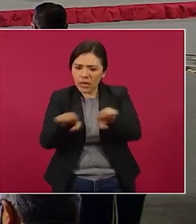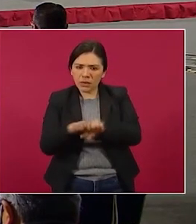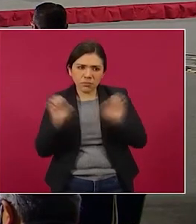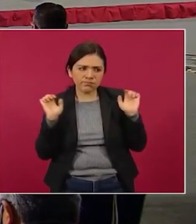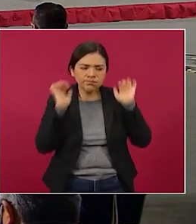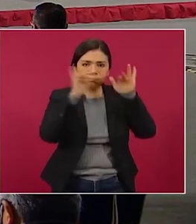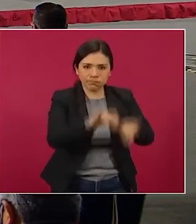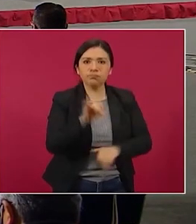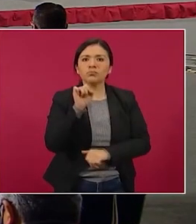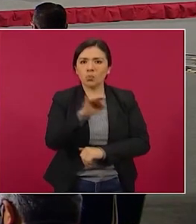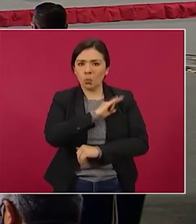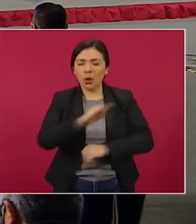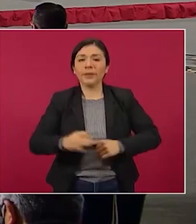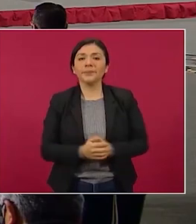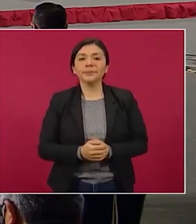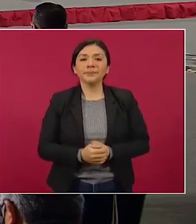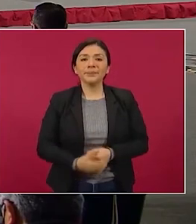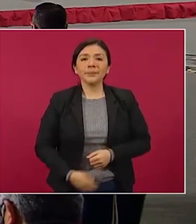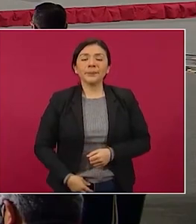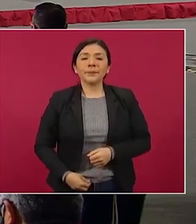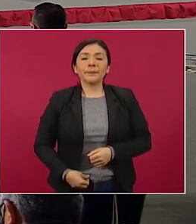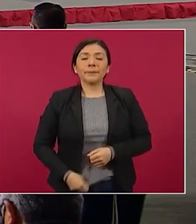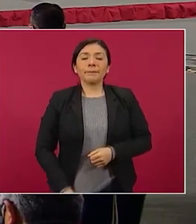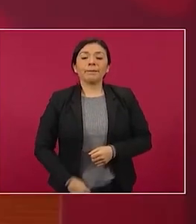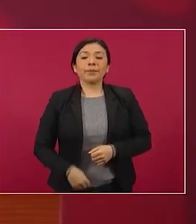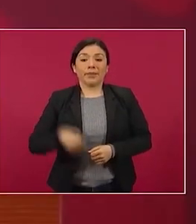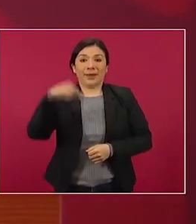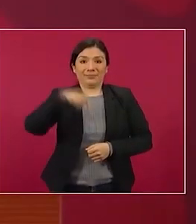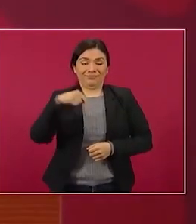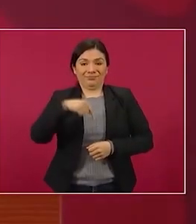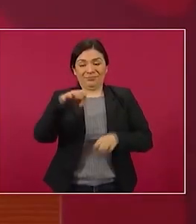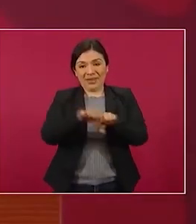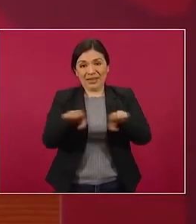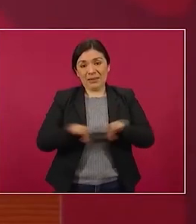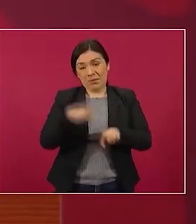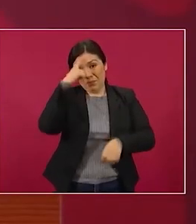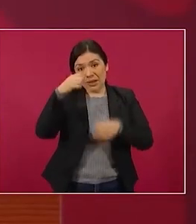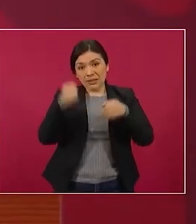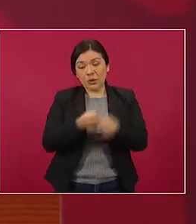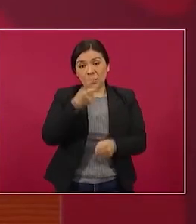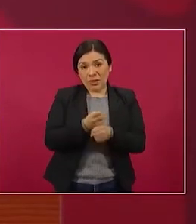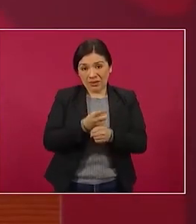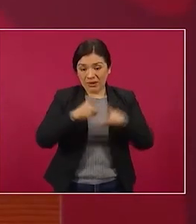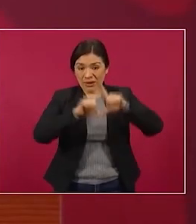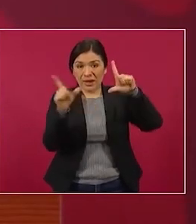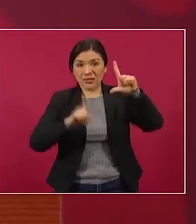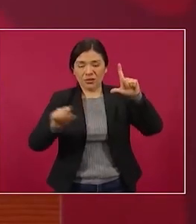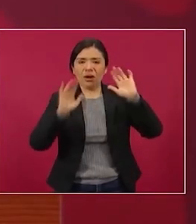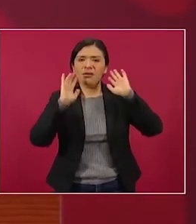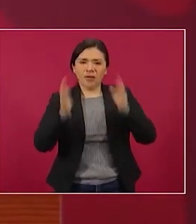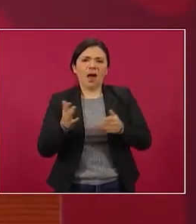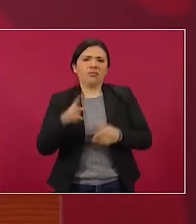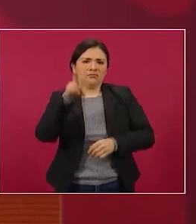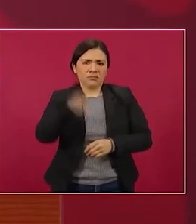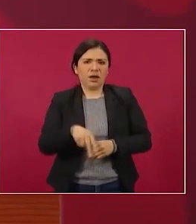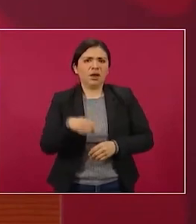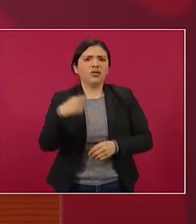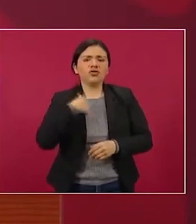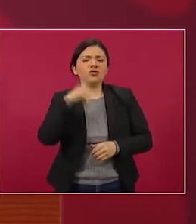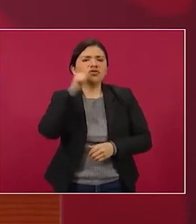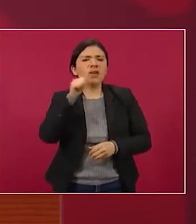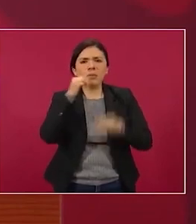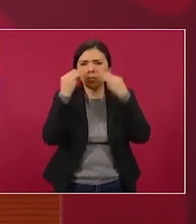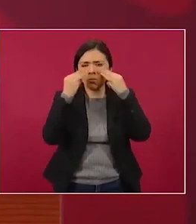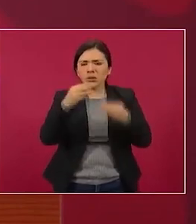Desde el Gabinete Nacional de Seguridad hemos demostrado que cumplimos con nuestro deber